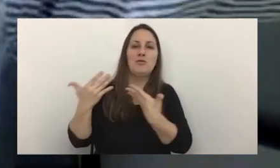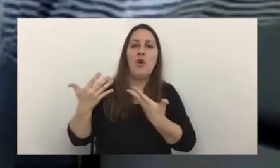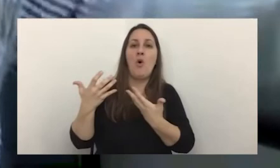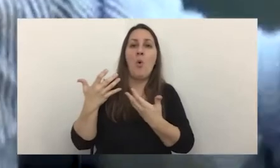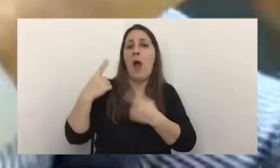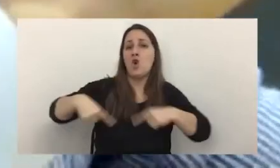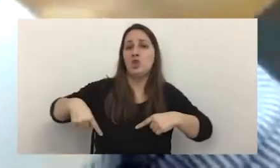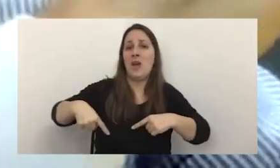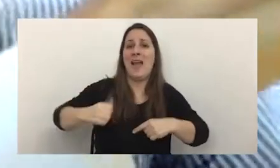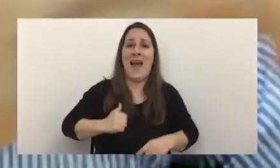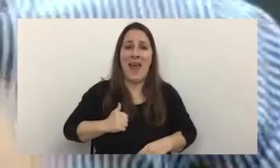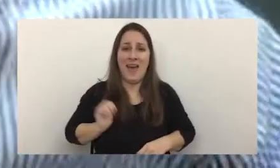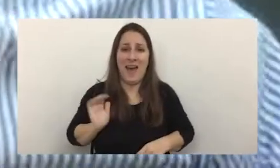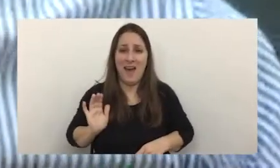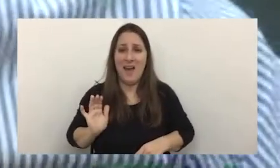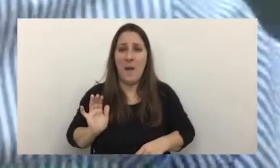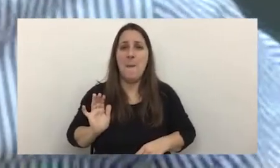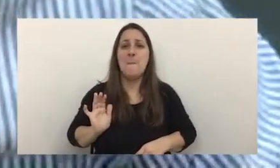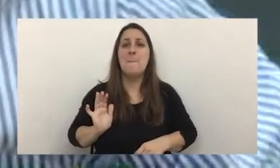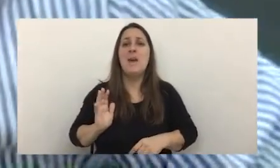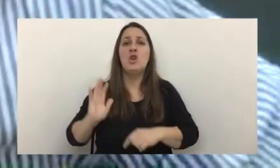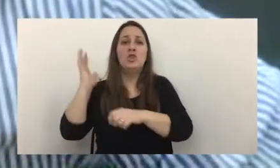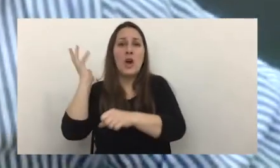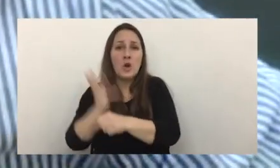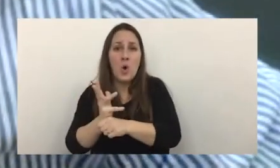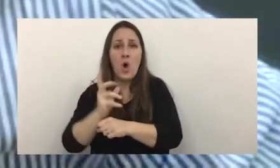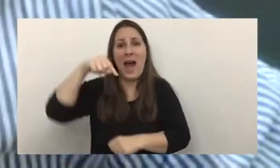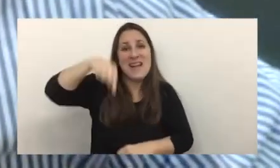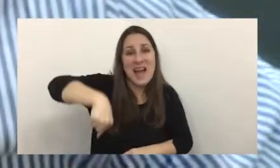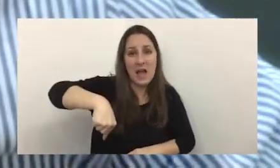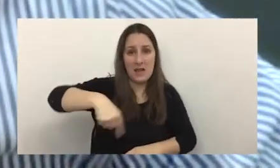Canadá pero la ejecución del delito fue en Argentina